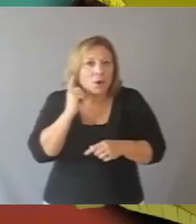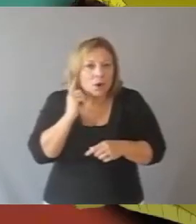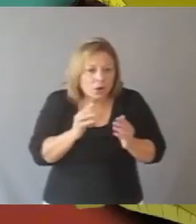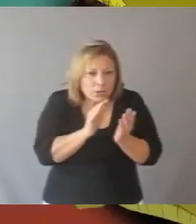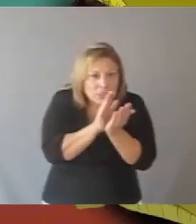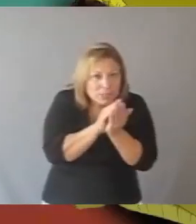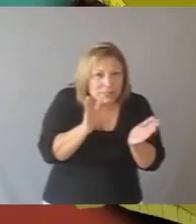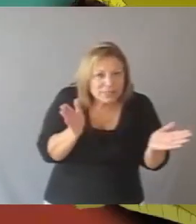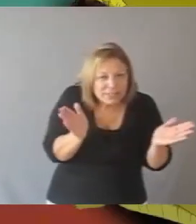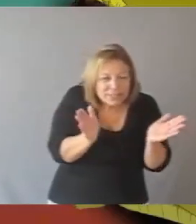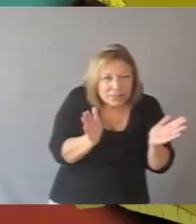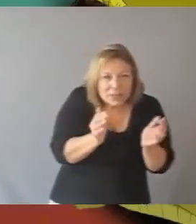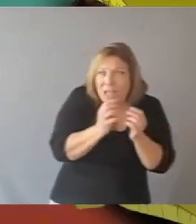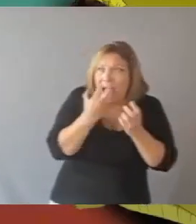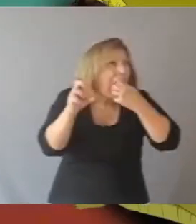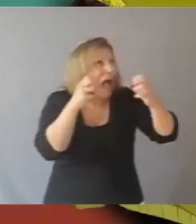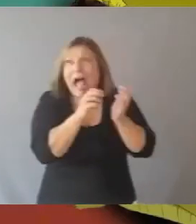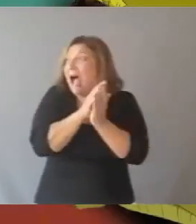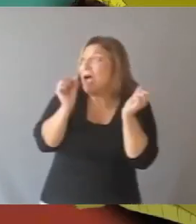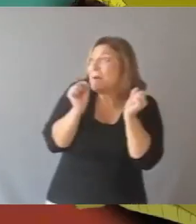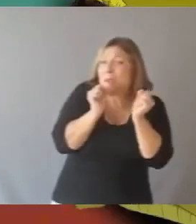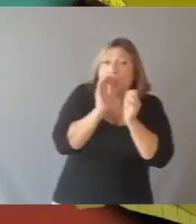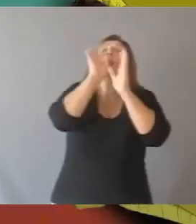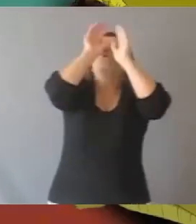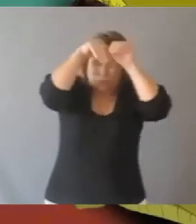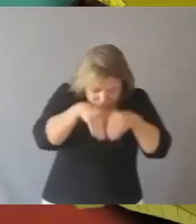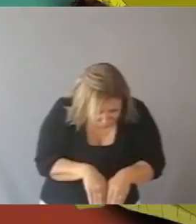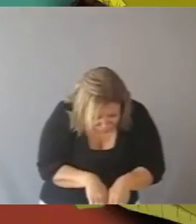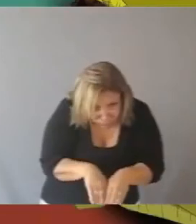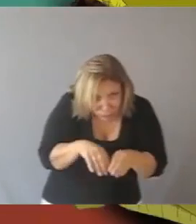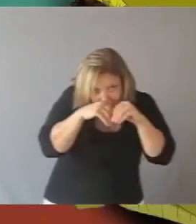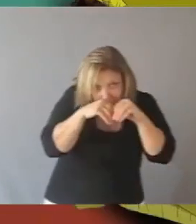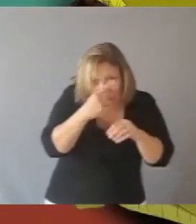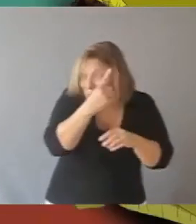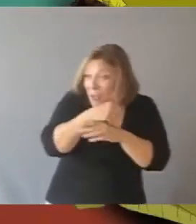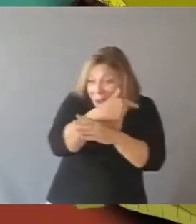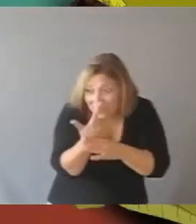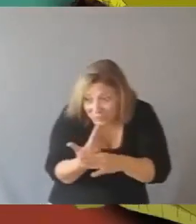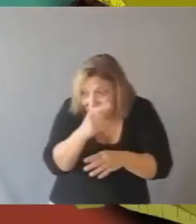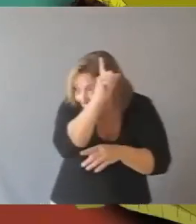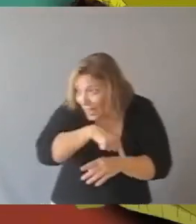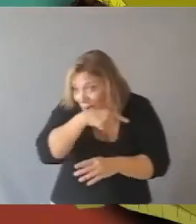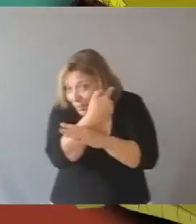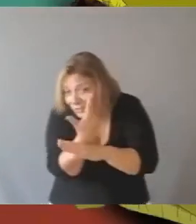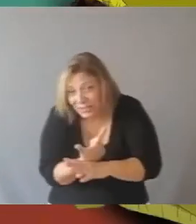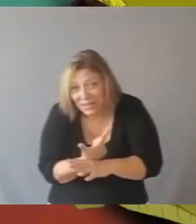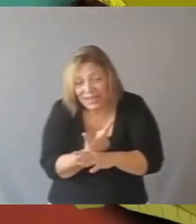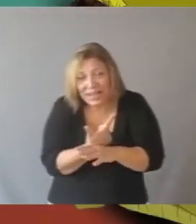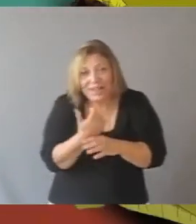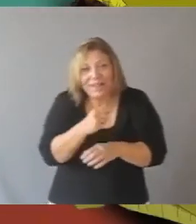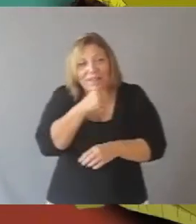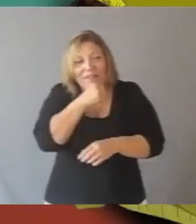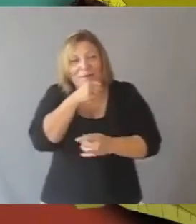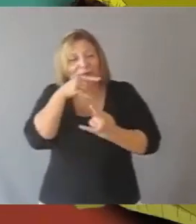Al oír esto, los yacarés chiquitos comenzaron a gritar como locos de miedo, zampullendo la cabeza y gritaban «¡Es una ballena, ahí viene la ballena